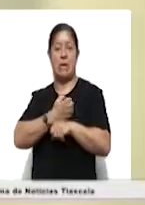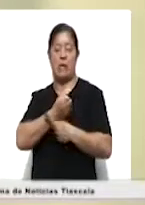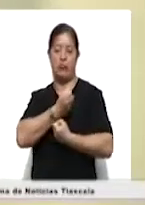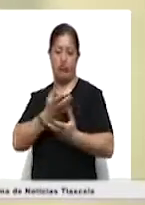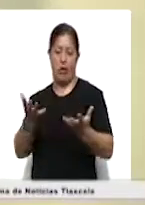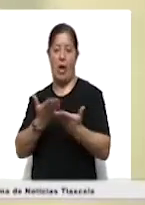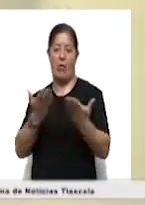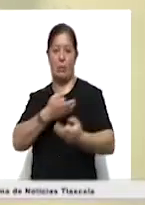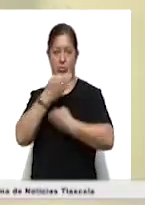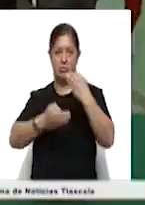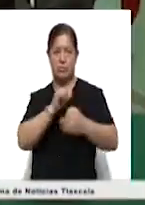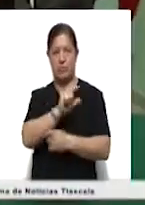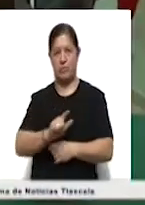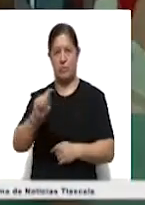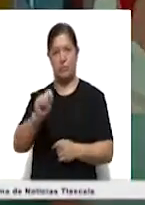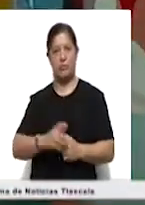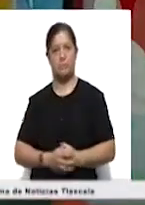Para Ahora Noticias, Lorena Temolcín.